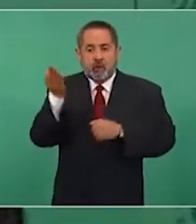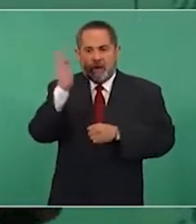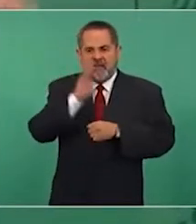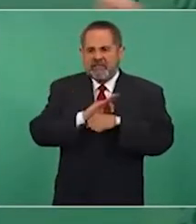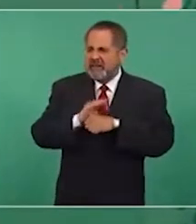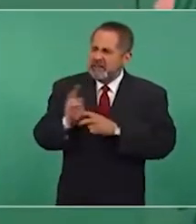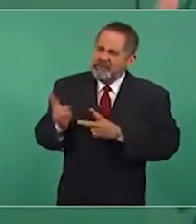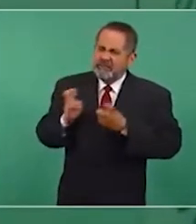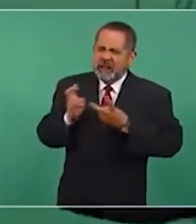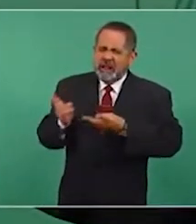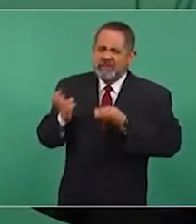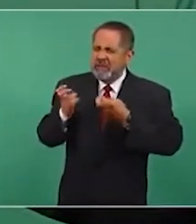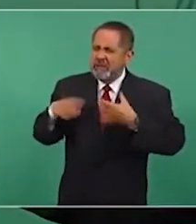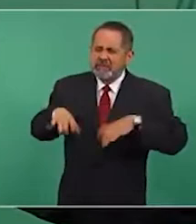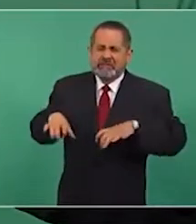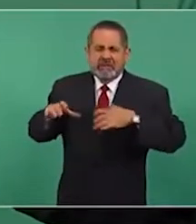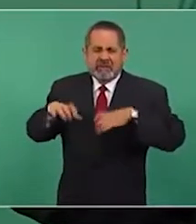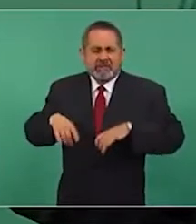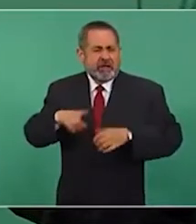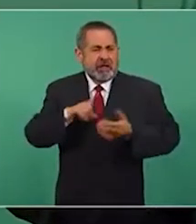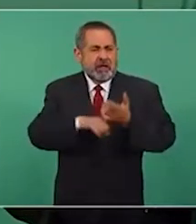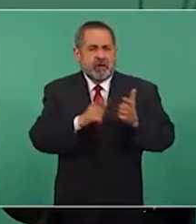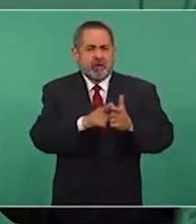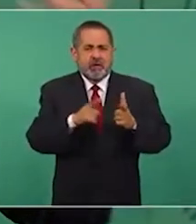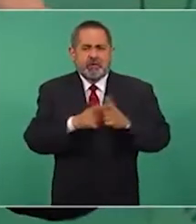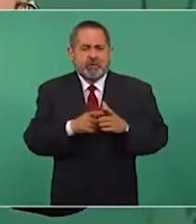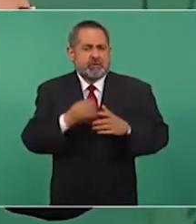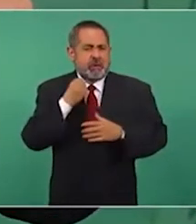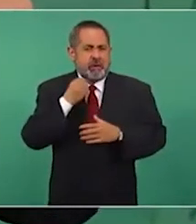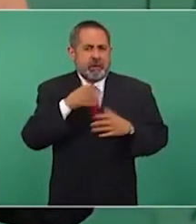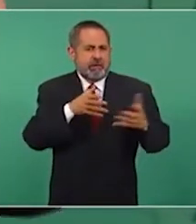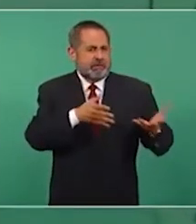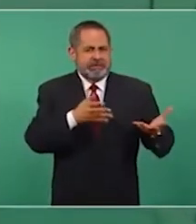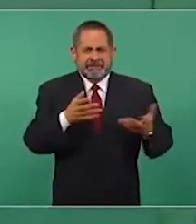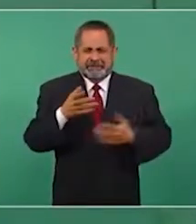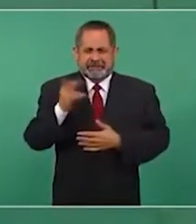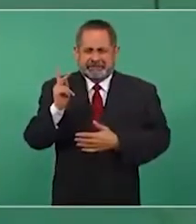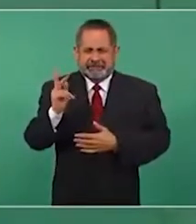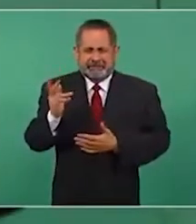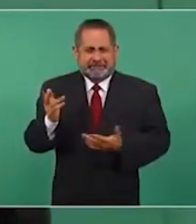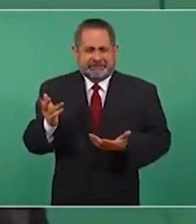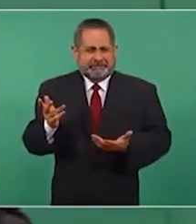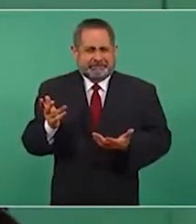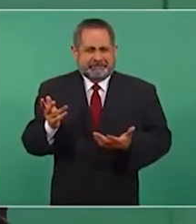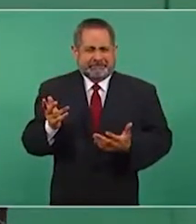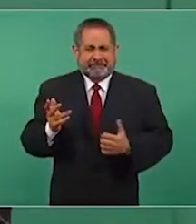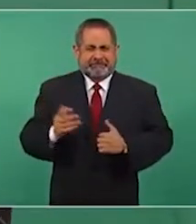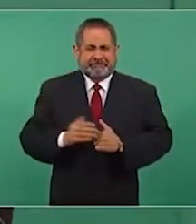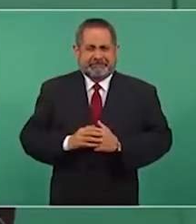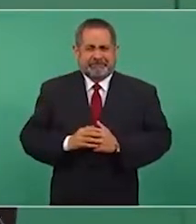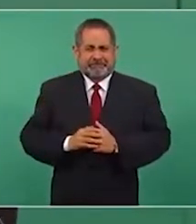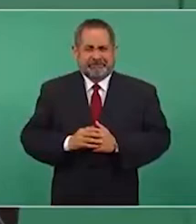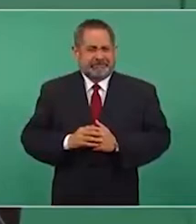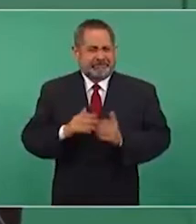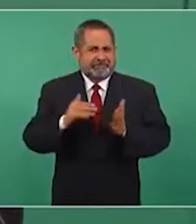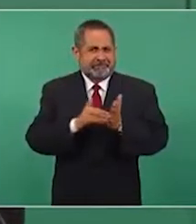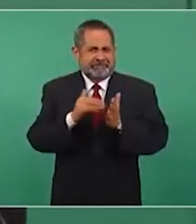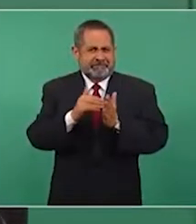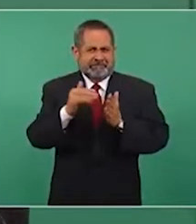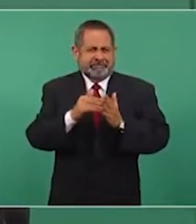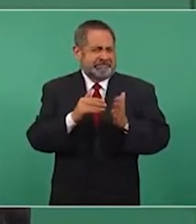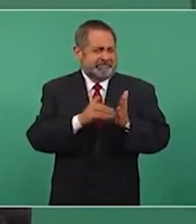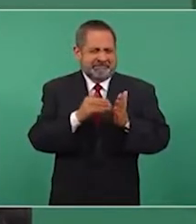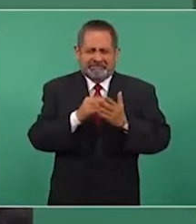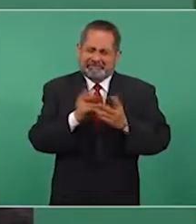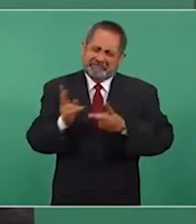despachos, pero miles de millones de